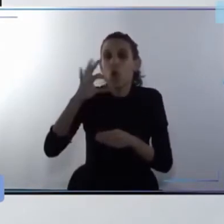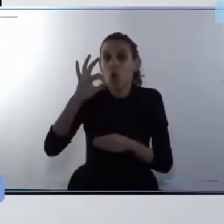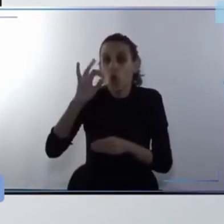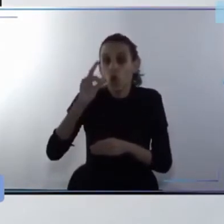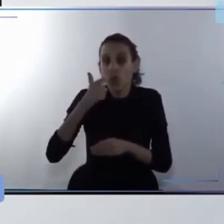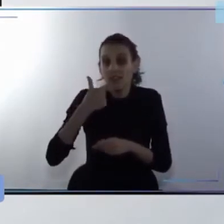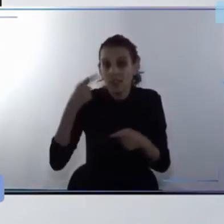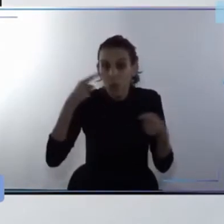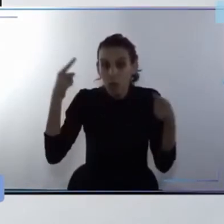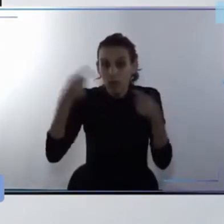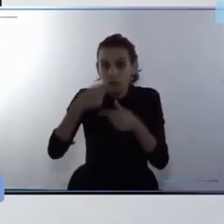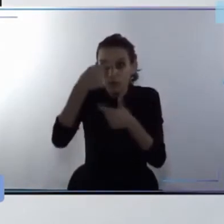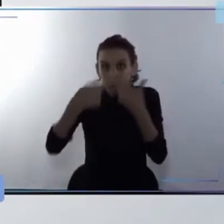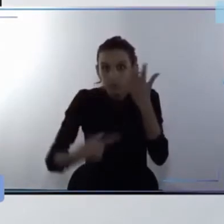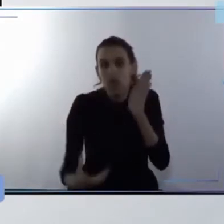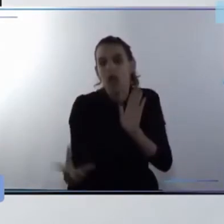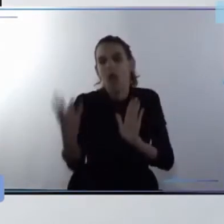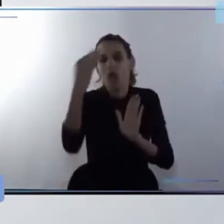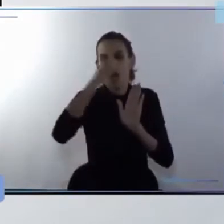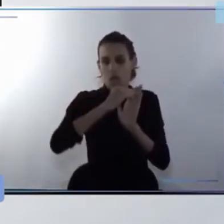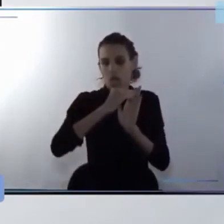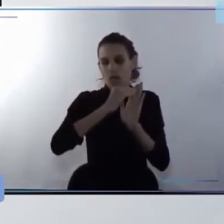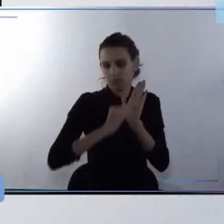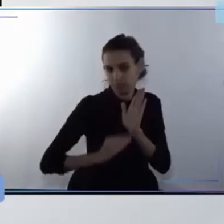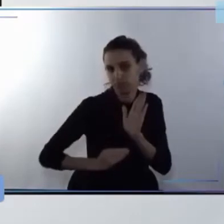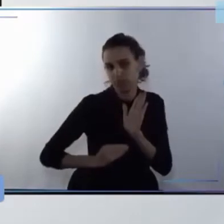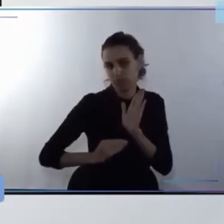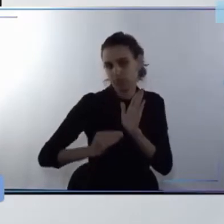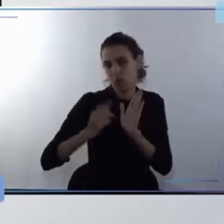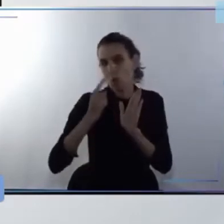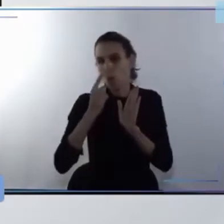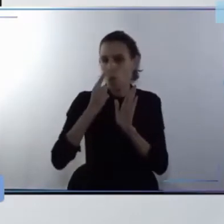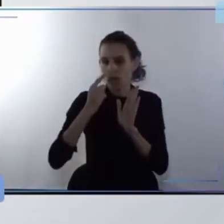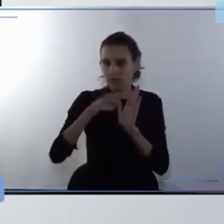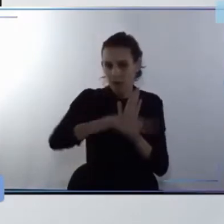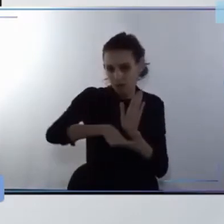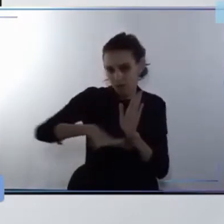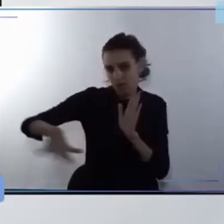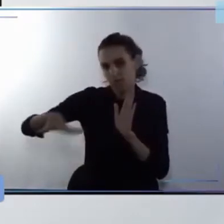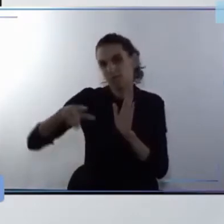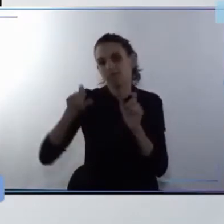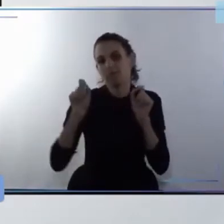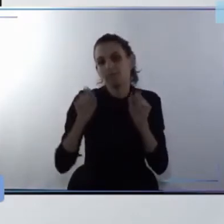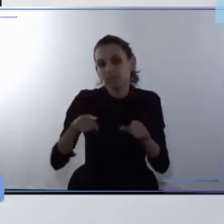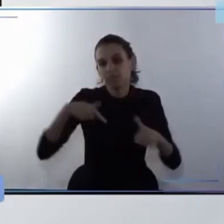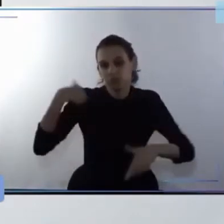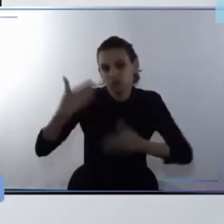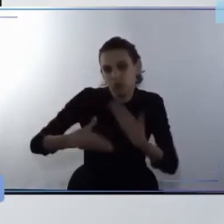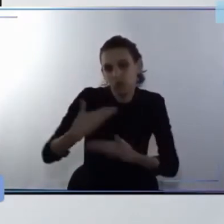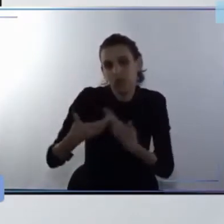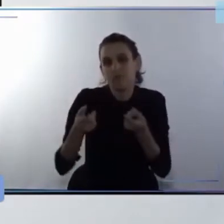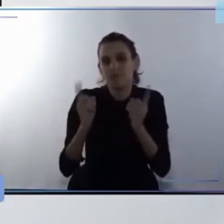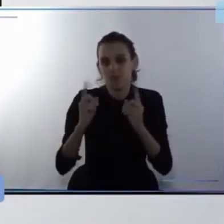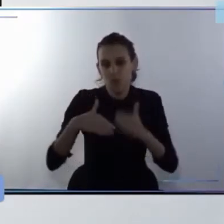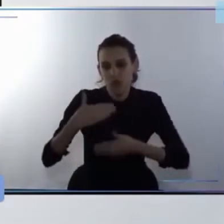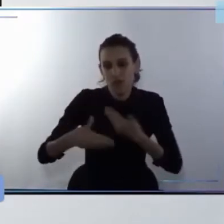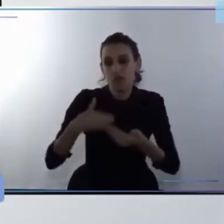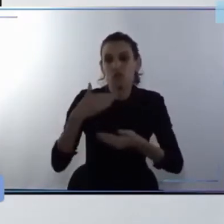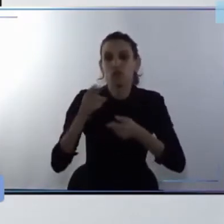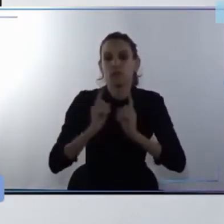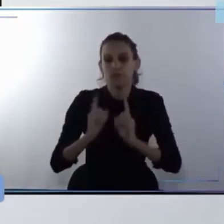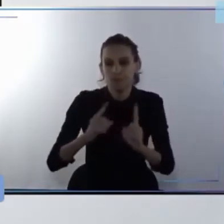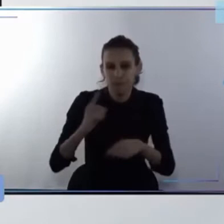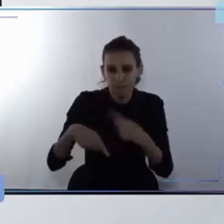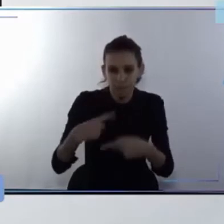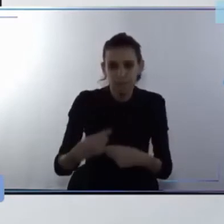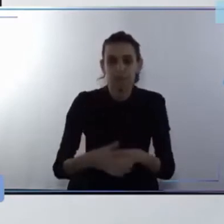contribuyendo al logro de los objetivos de desarrollo sostenible en los municipios. Y por